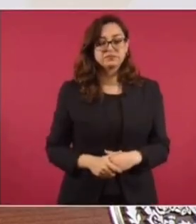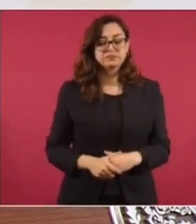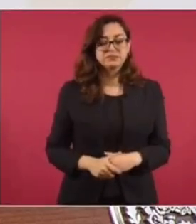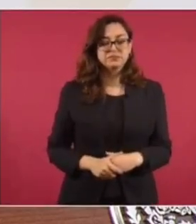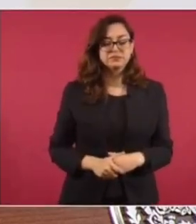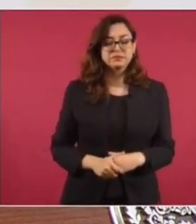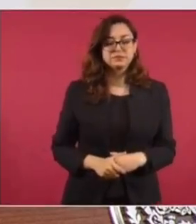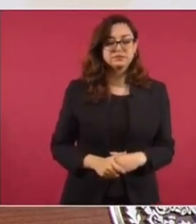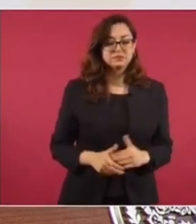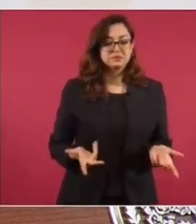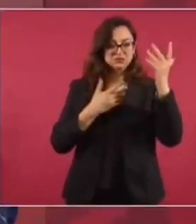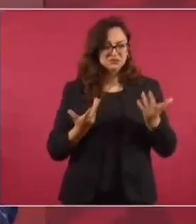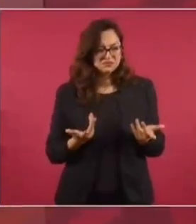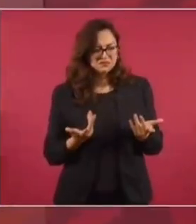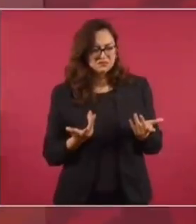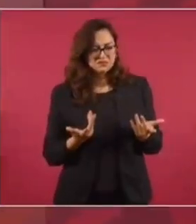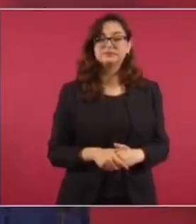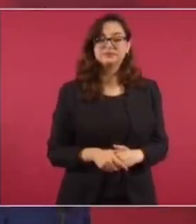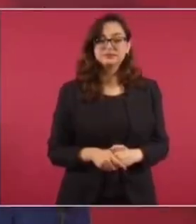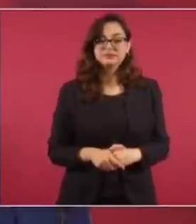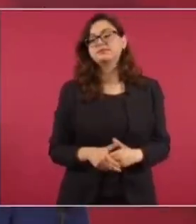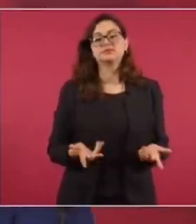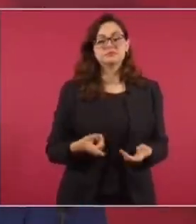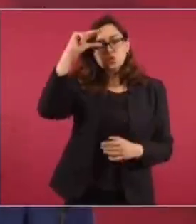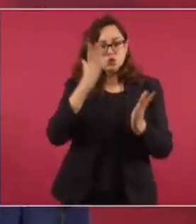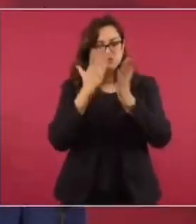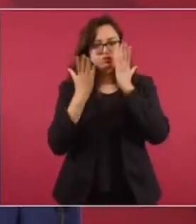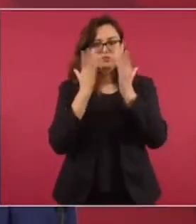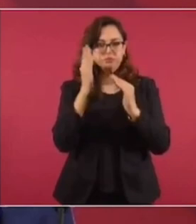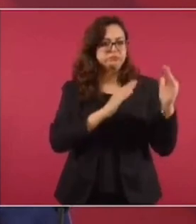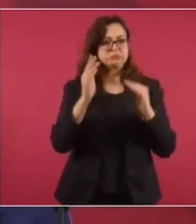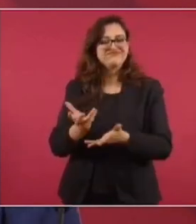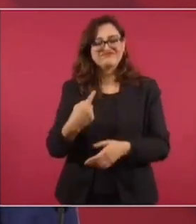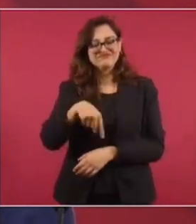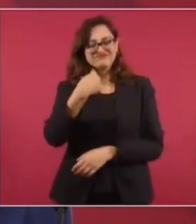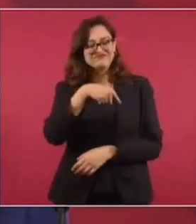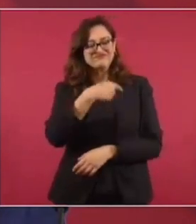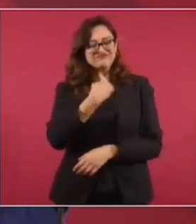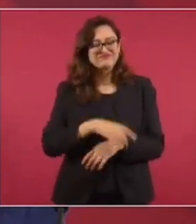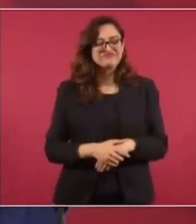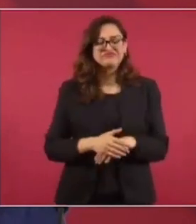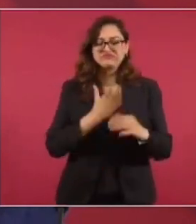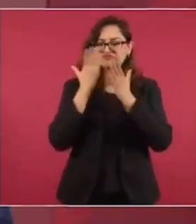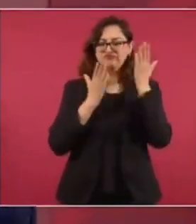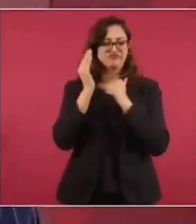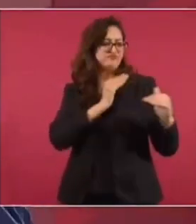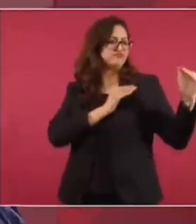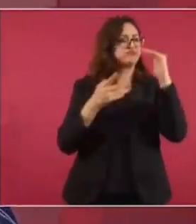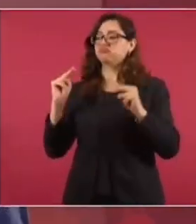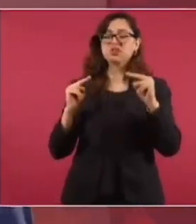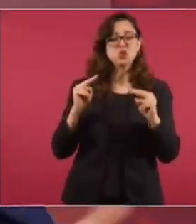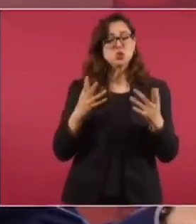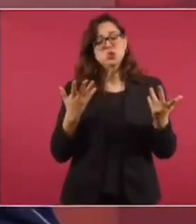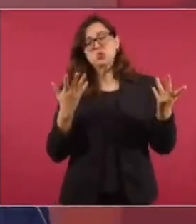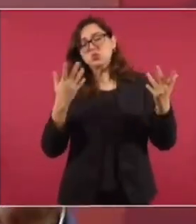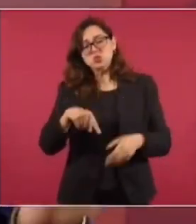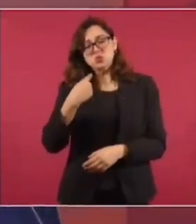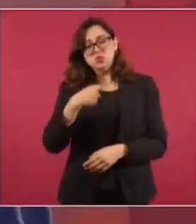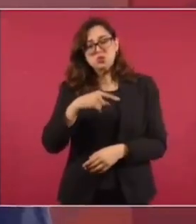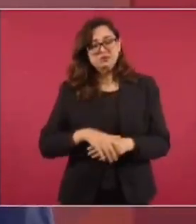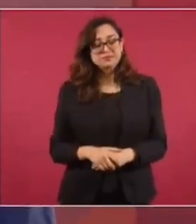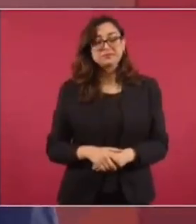Y el sentirse superiores, estoy hablando de intelectuales, racistas, clasistas, ese es el coraje. Como